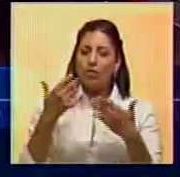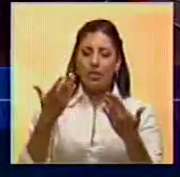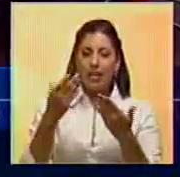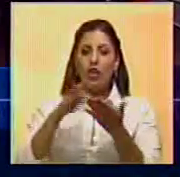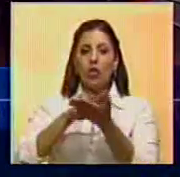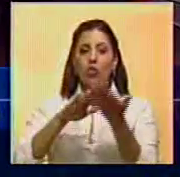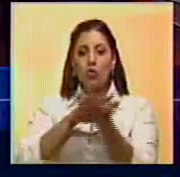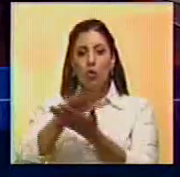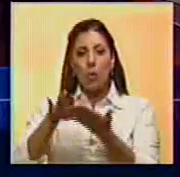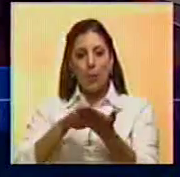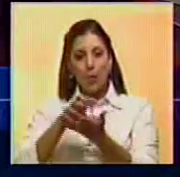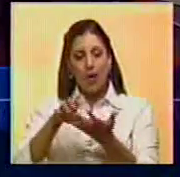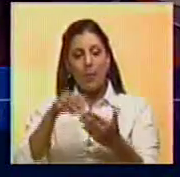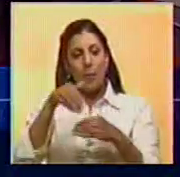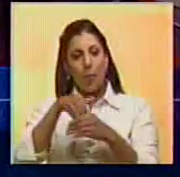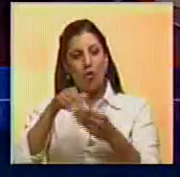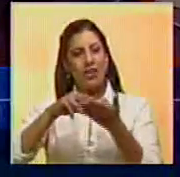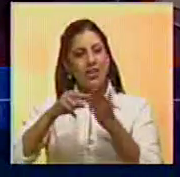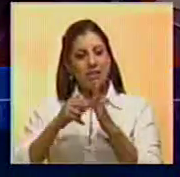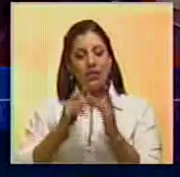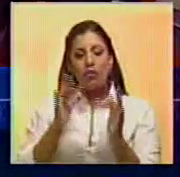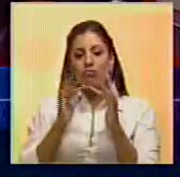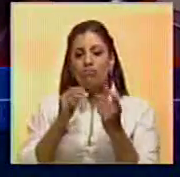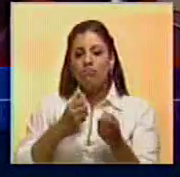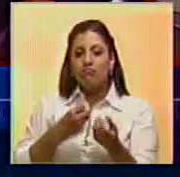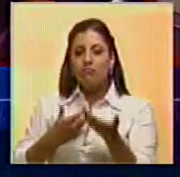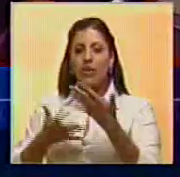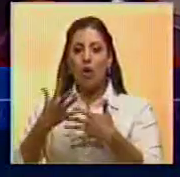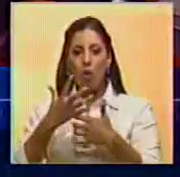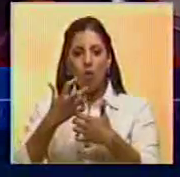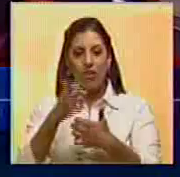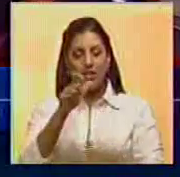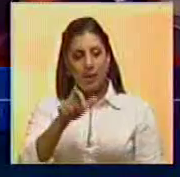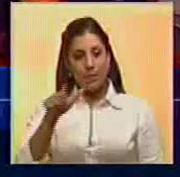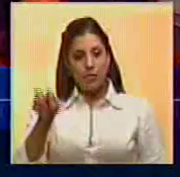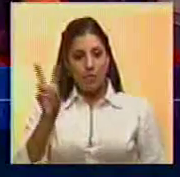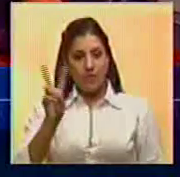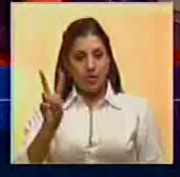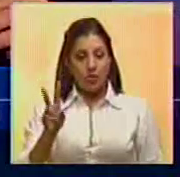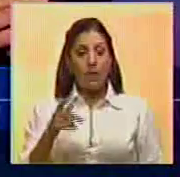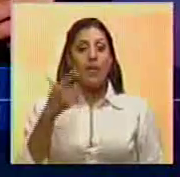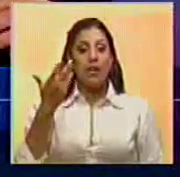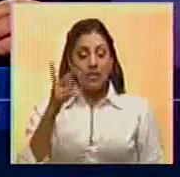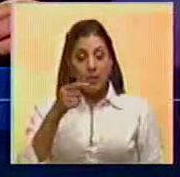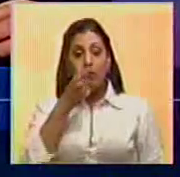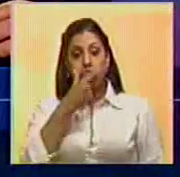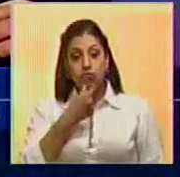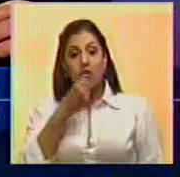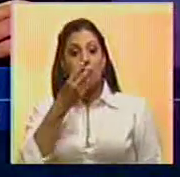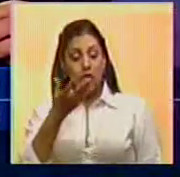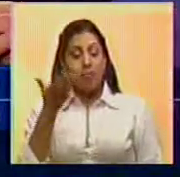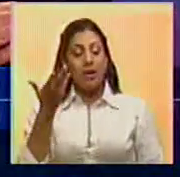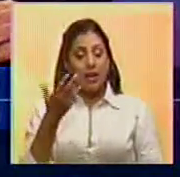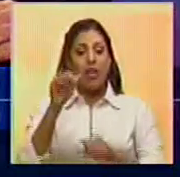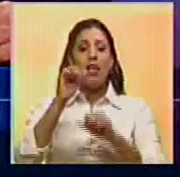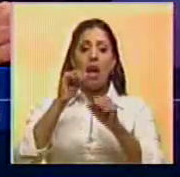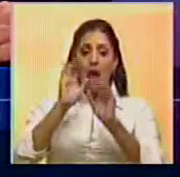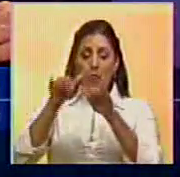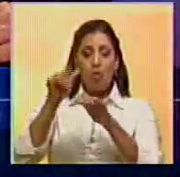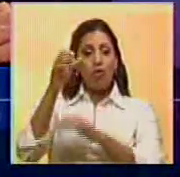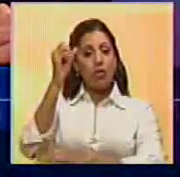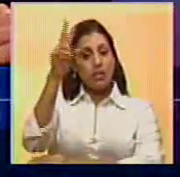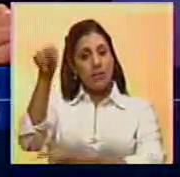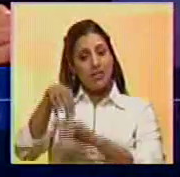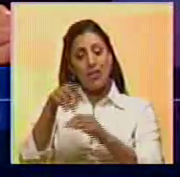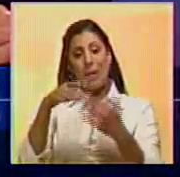a la salida electoral, que es lo que va a transmitir confianza a los venezolanos. Aveledo defendió la gestión de la Asamblea Nacional y expresó